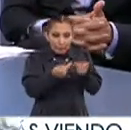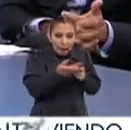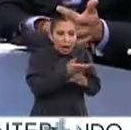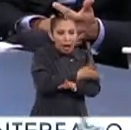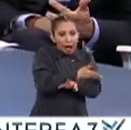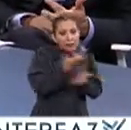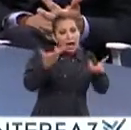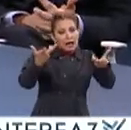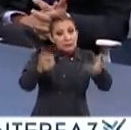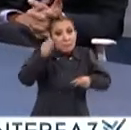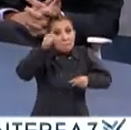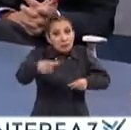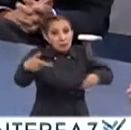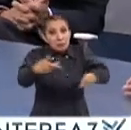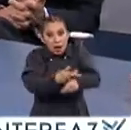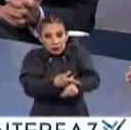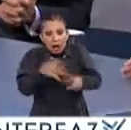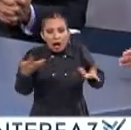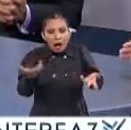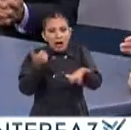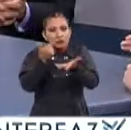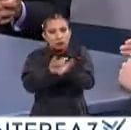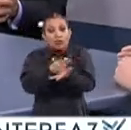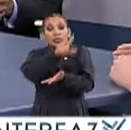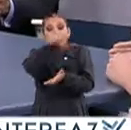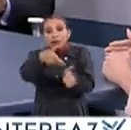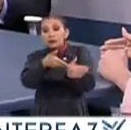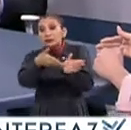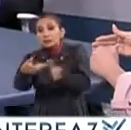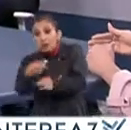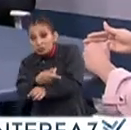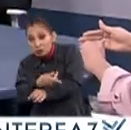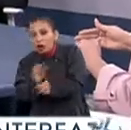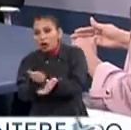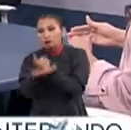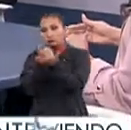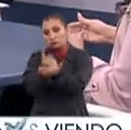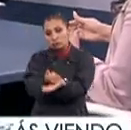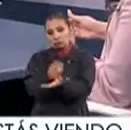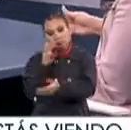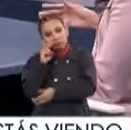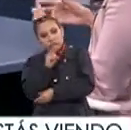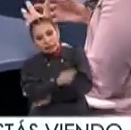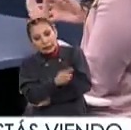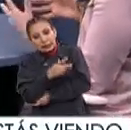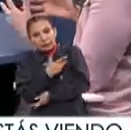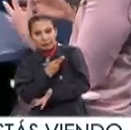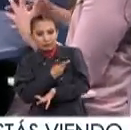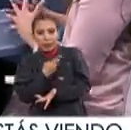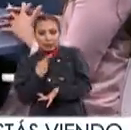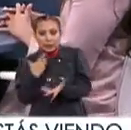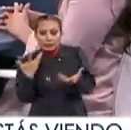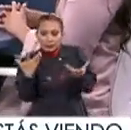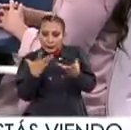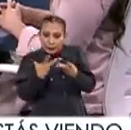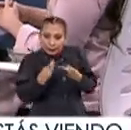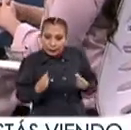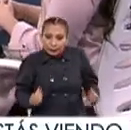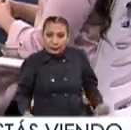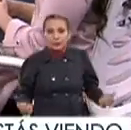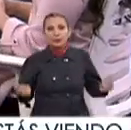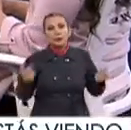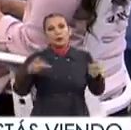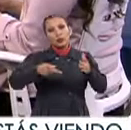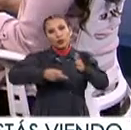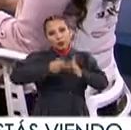La actuación en el momento del evento Y posterior al evento Una vez que también se tienen que recuperar Una